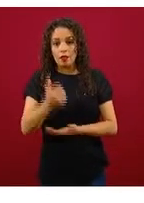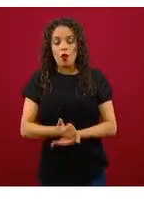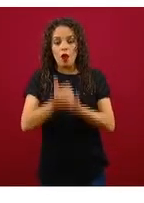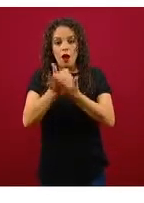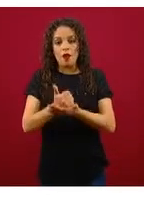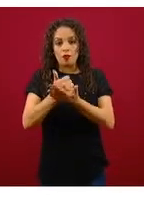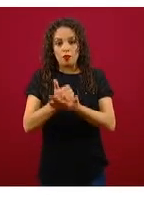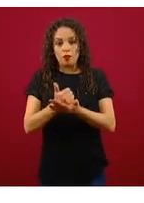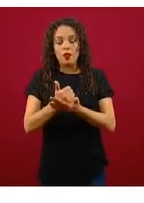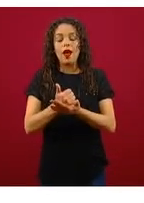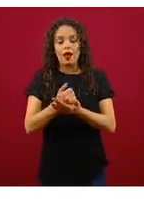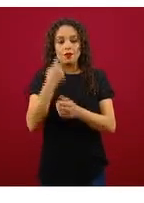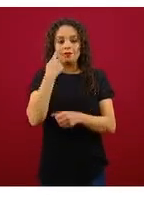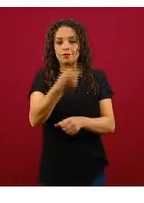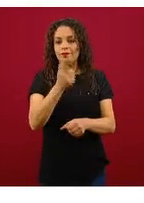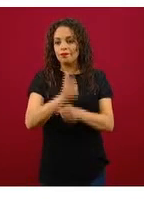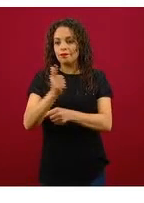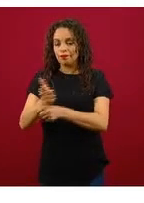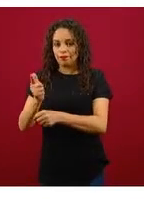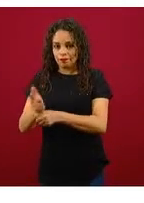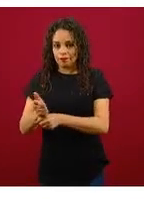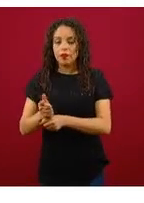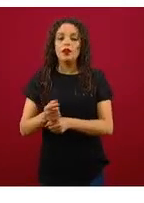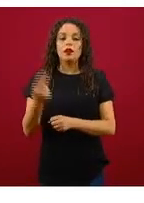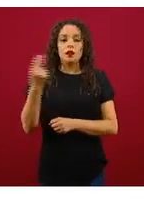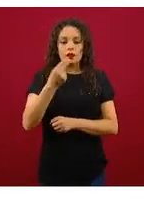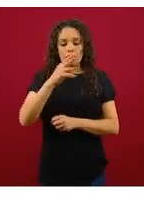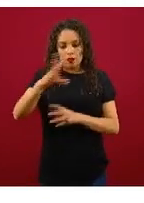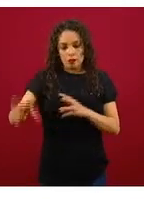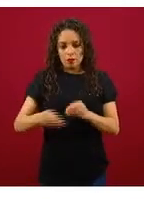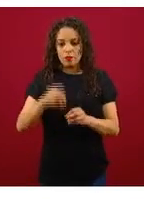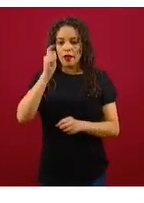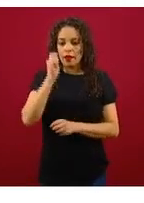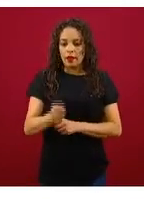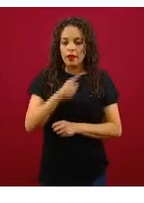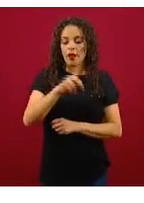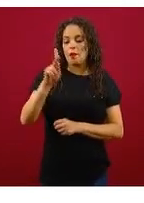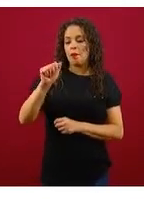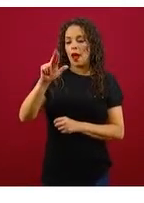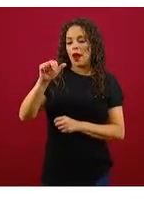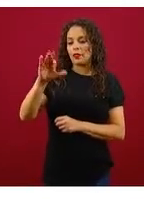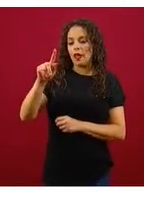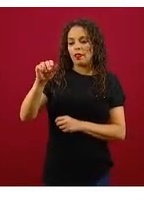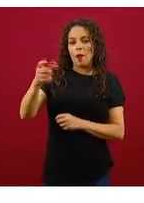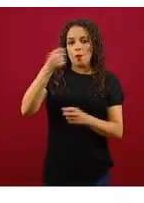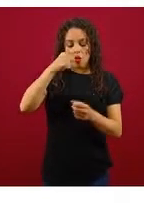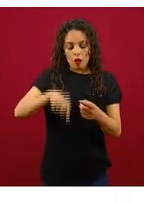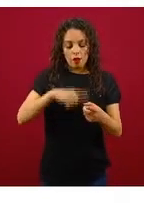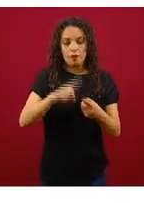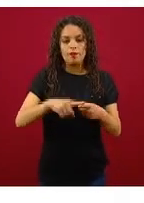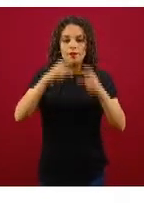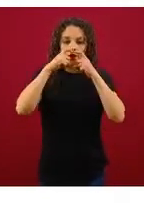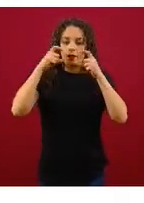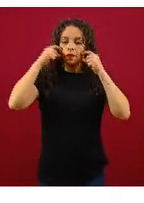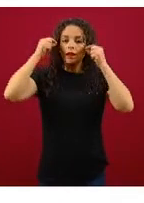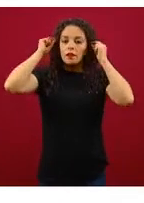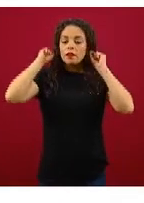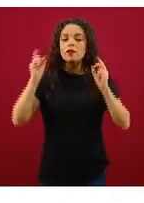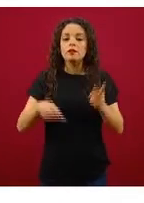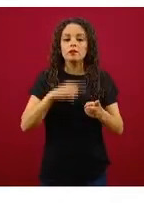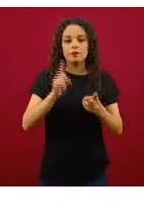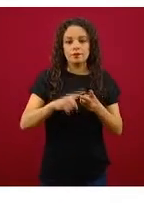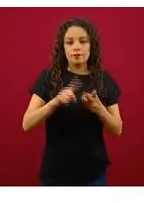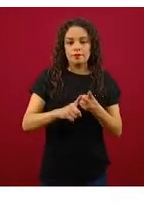a lo que ya tenía, termómetro digital, el gel alcohol, el paracetamol, el cubrebocas, se anexará también un oxímetro